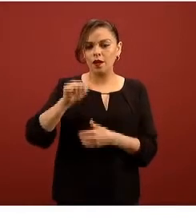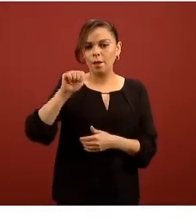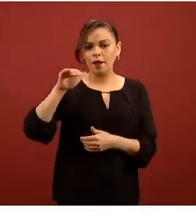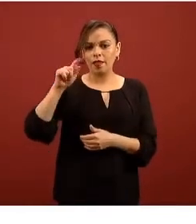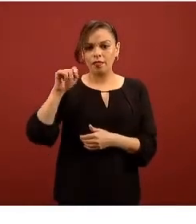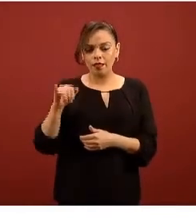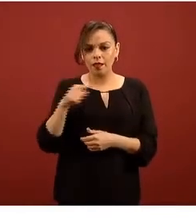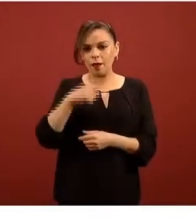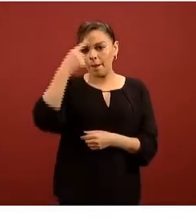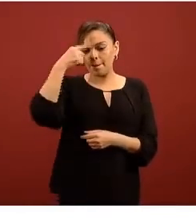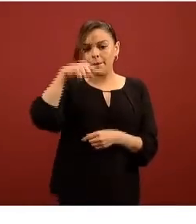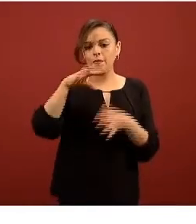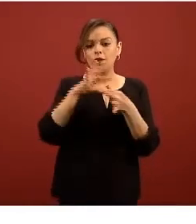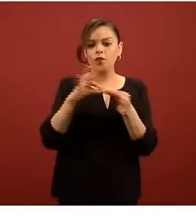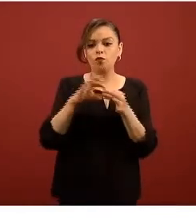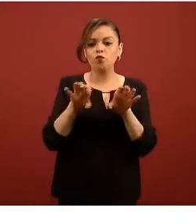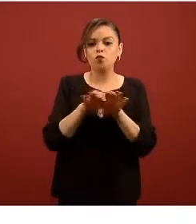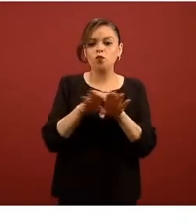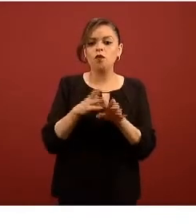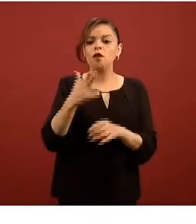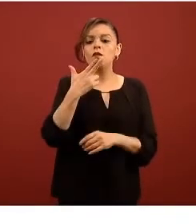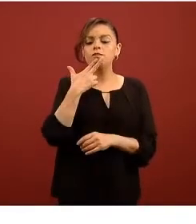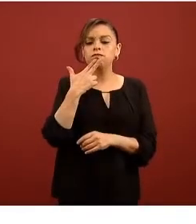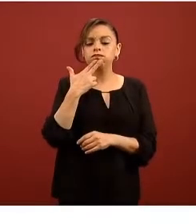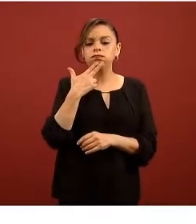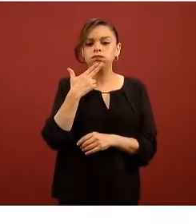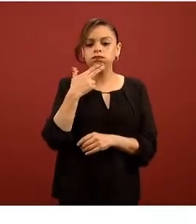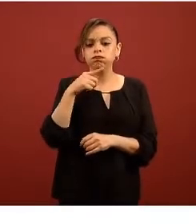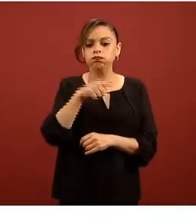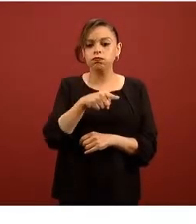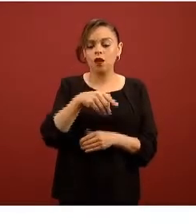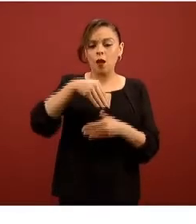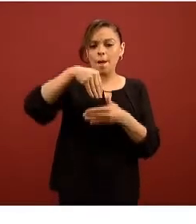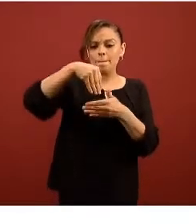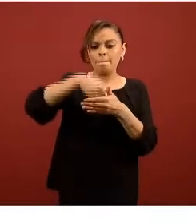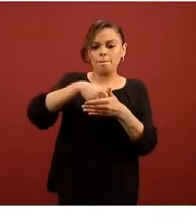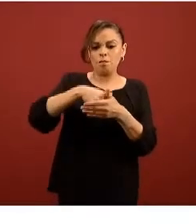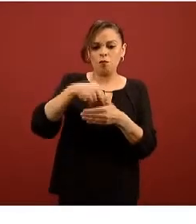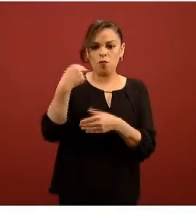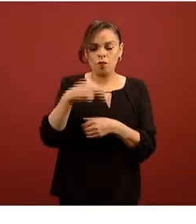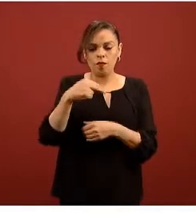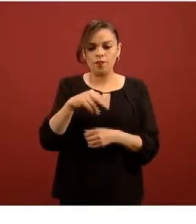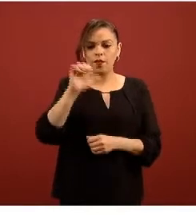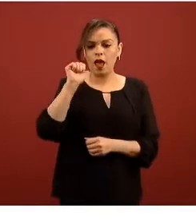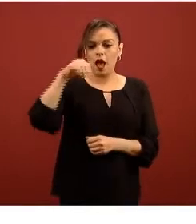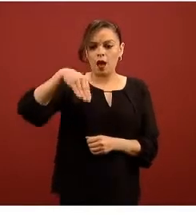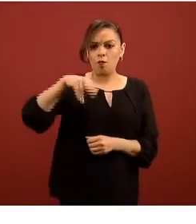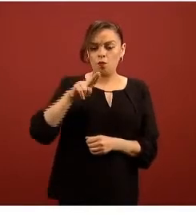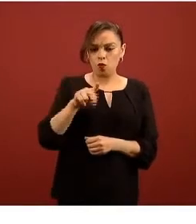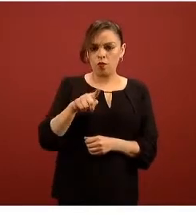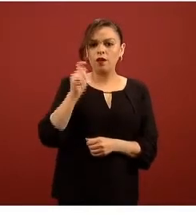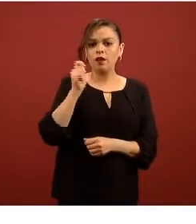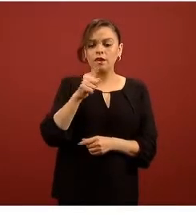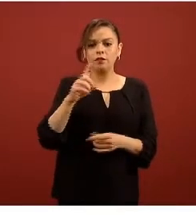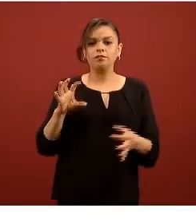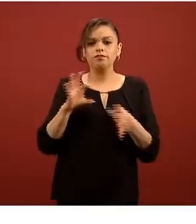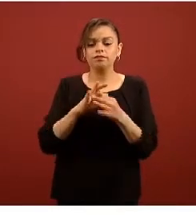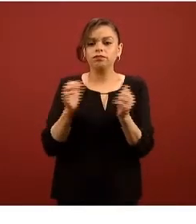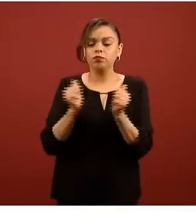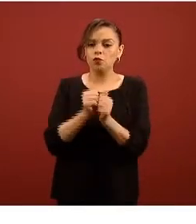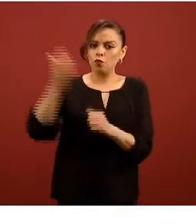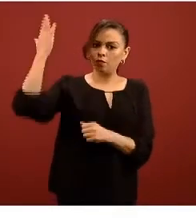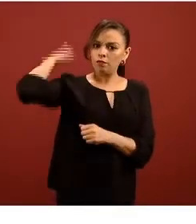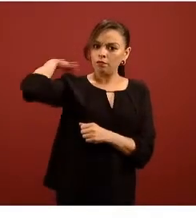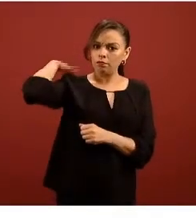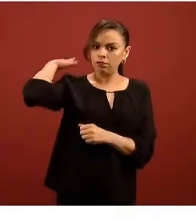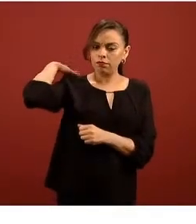diseño que se basa en el uso de bolsas AMBU que tienen una isomorfía con los pulmones y que en